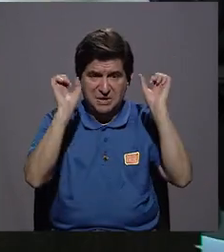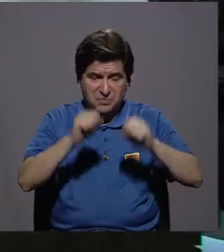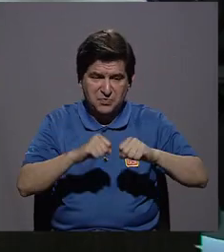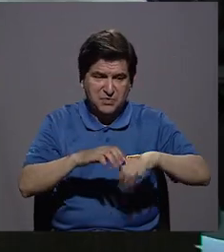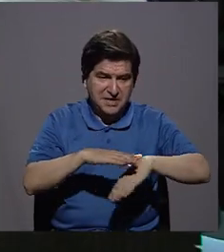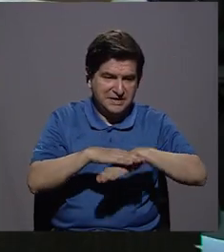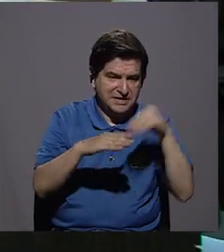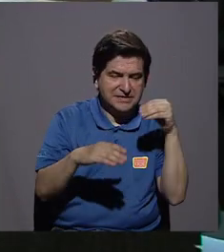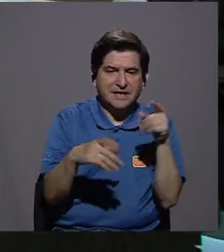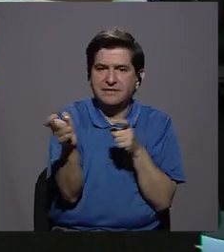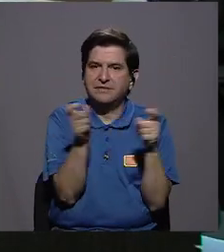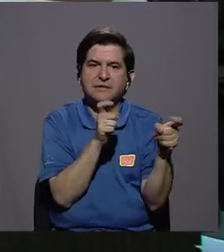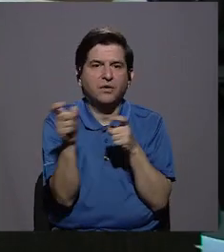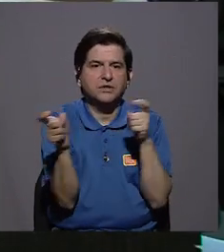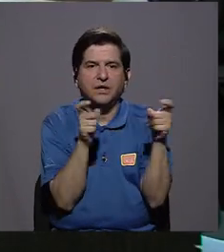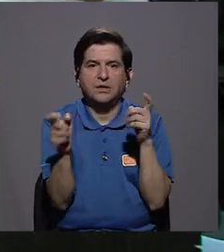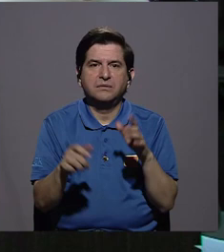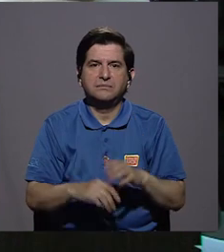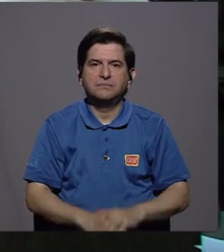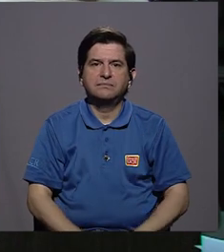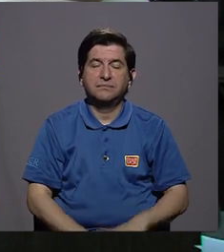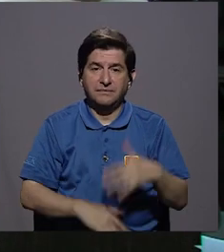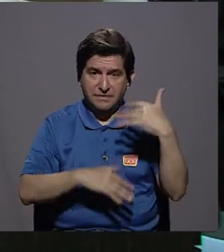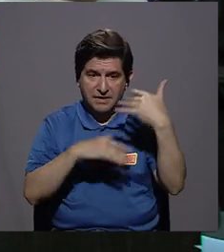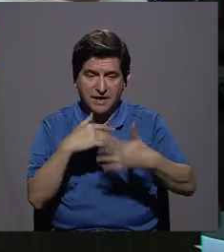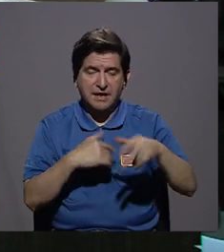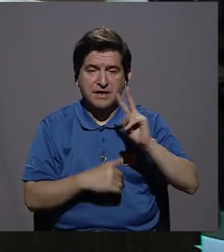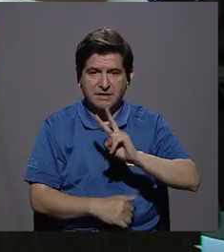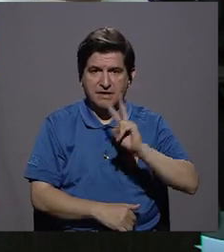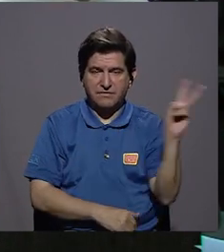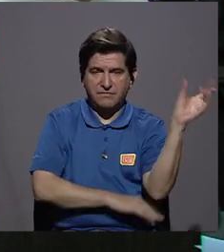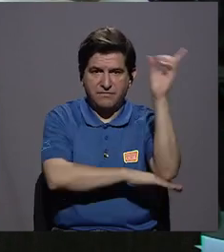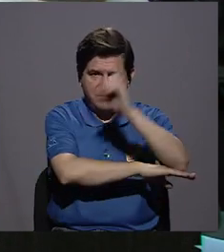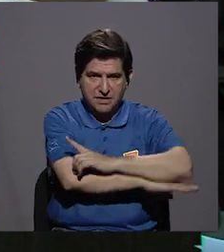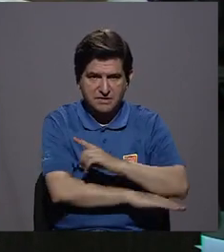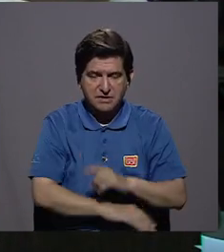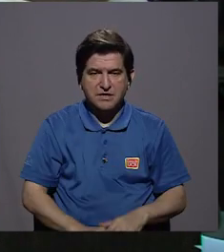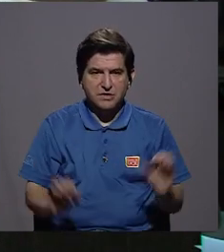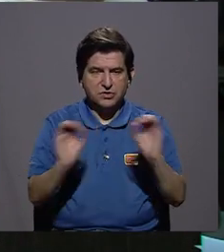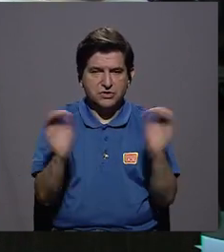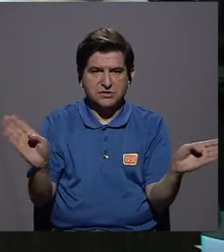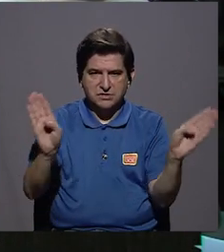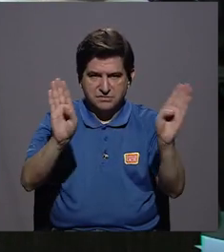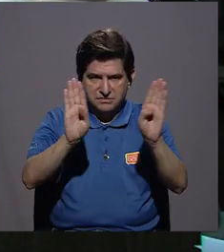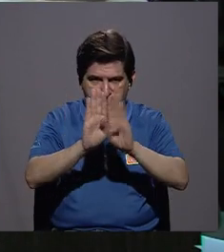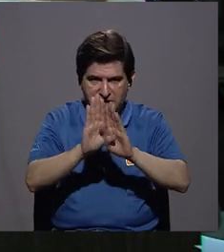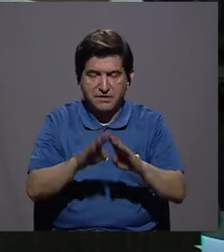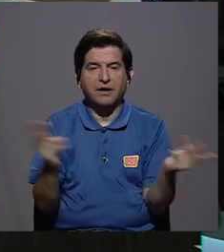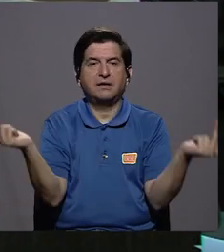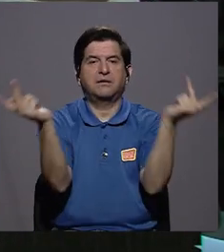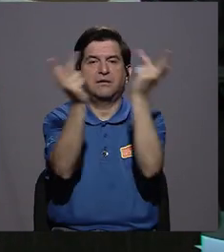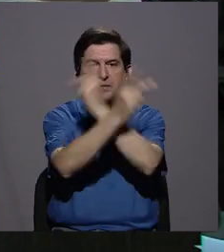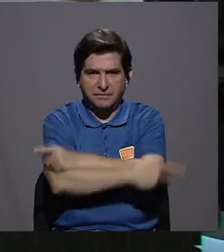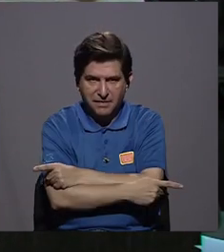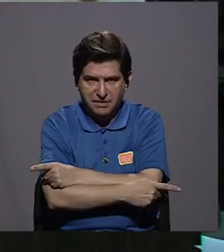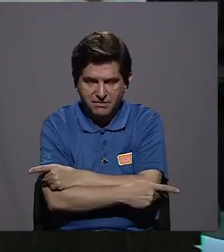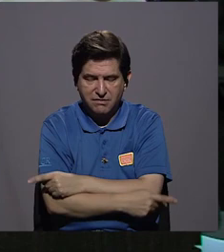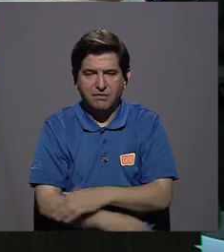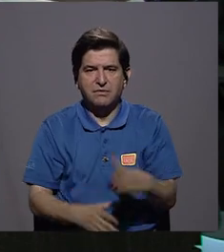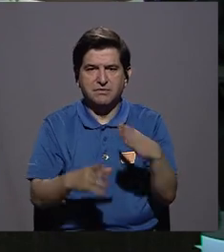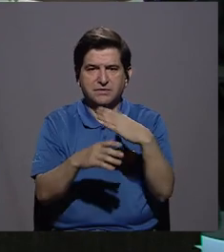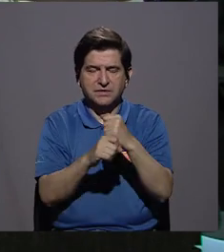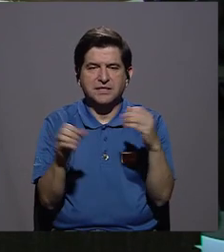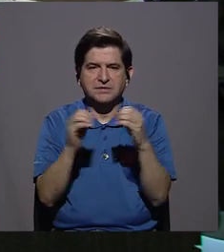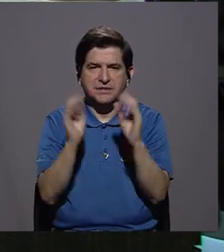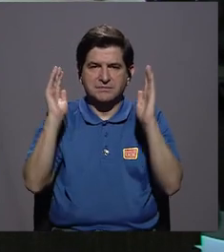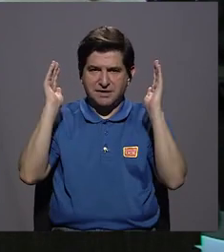salir de las manos. Una herida de 22 días y que nada que cicatriza y peor todavía, que se hace